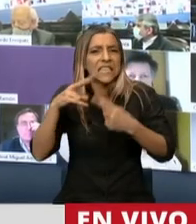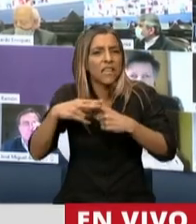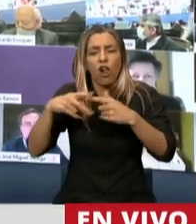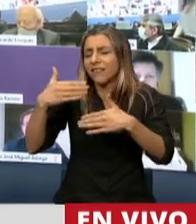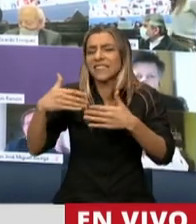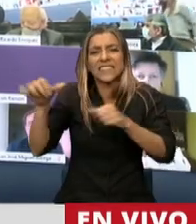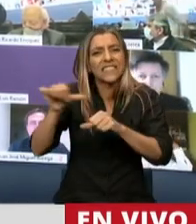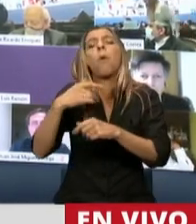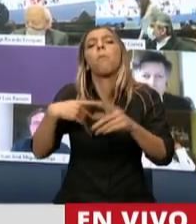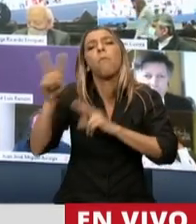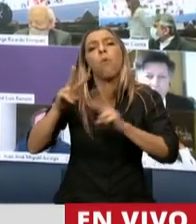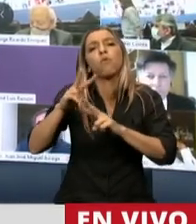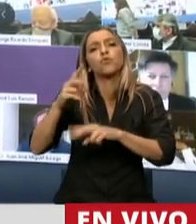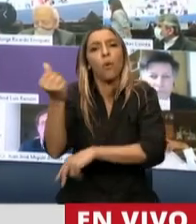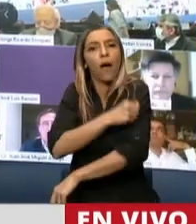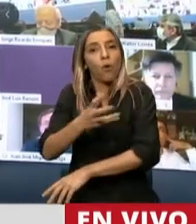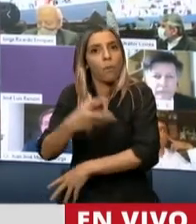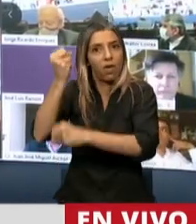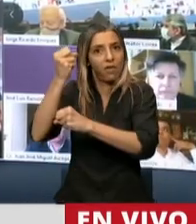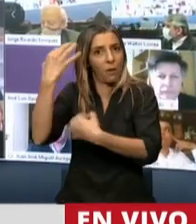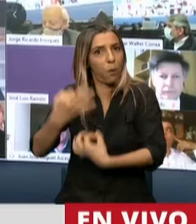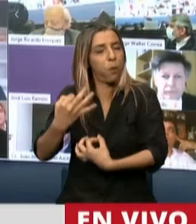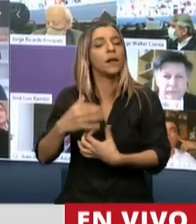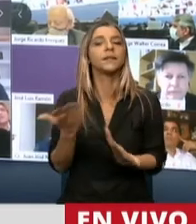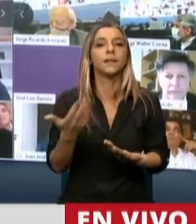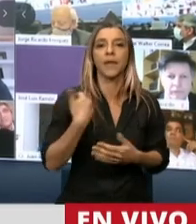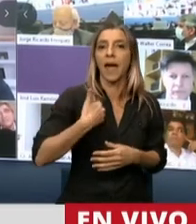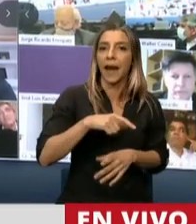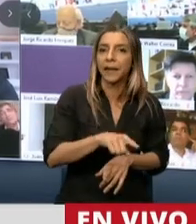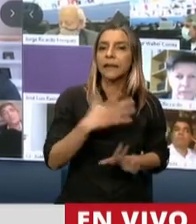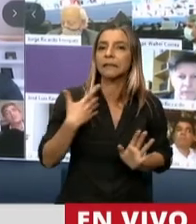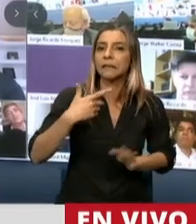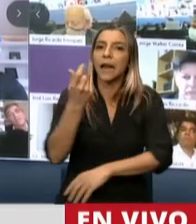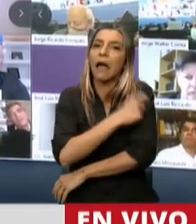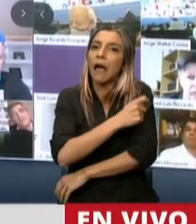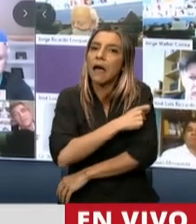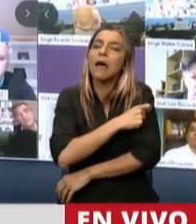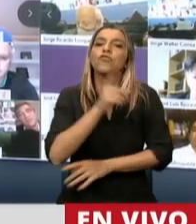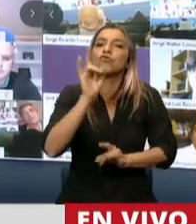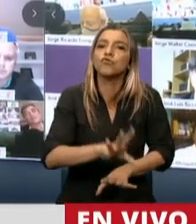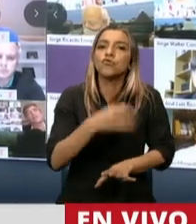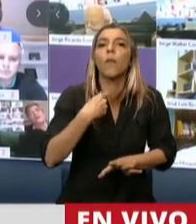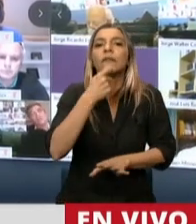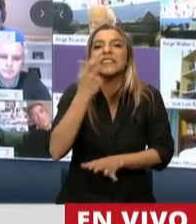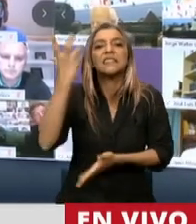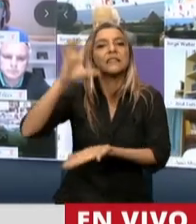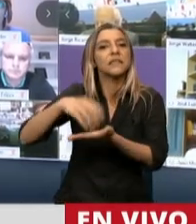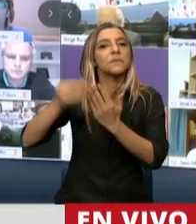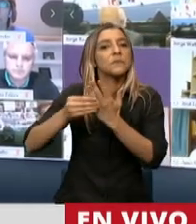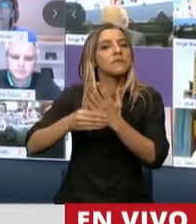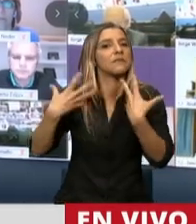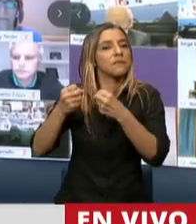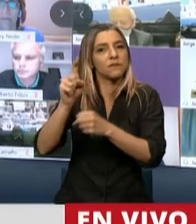trabajar en encontrar una vacuna la Argentina solamente aplicará vacunas que estén autorizadas por el Ministerio de Salud de la Nación y